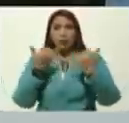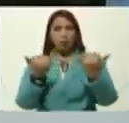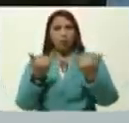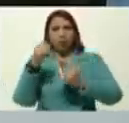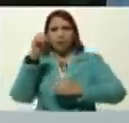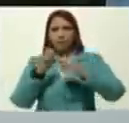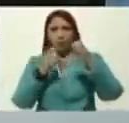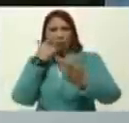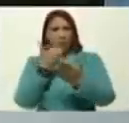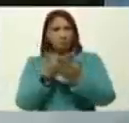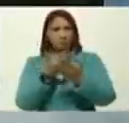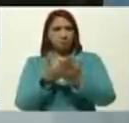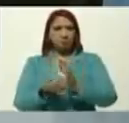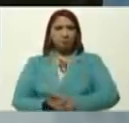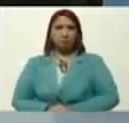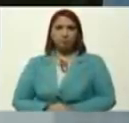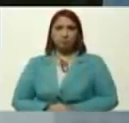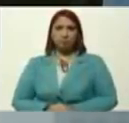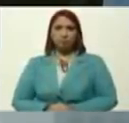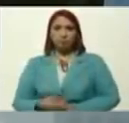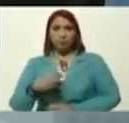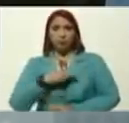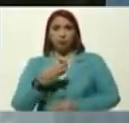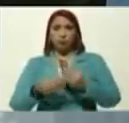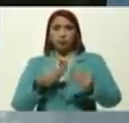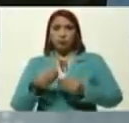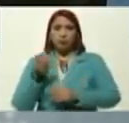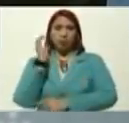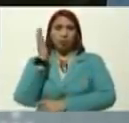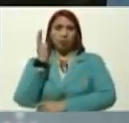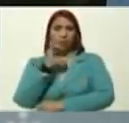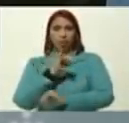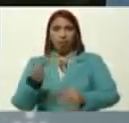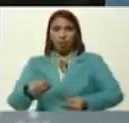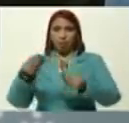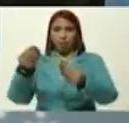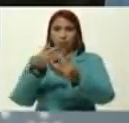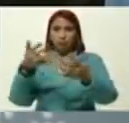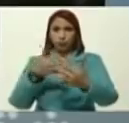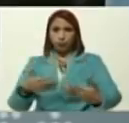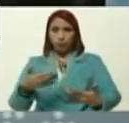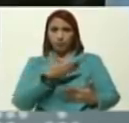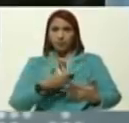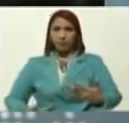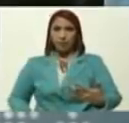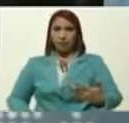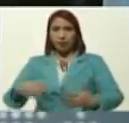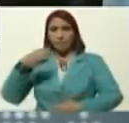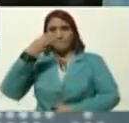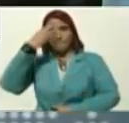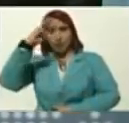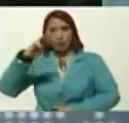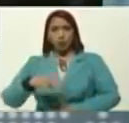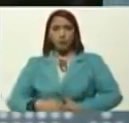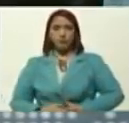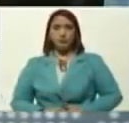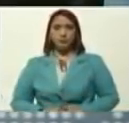evaluará, la hicimos en plenaria, ya se la había hecho, por escrito, al presidente, López Obrador,